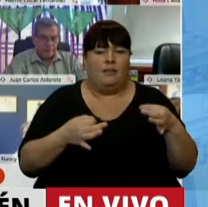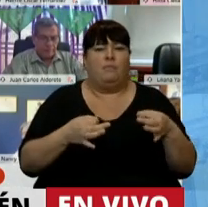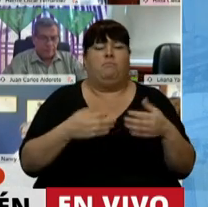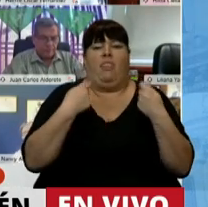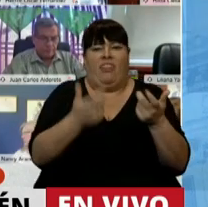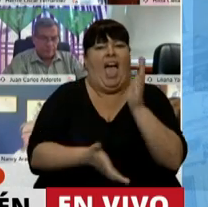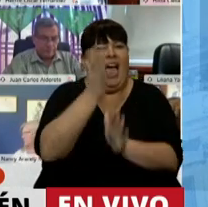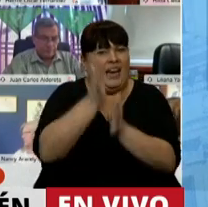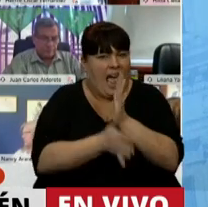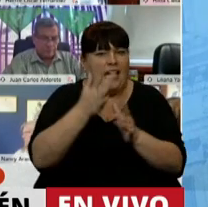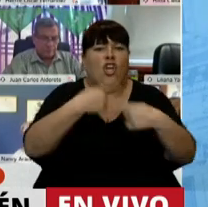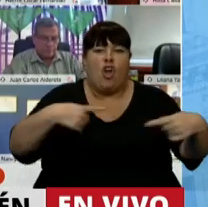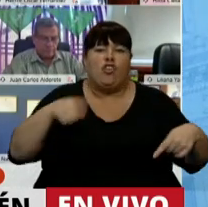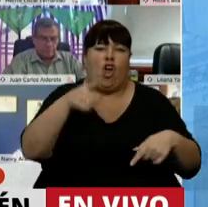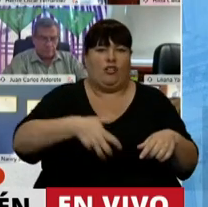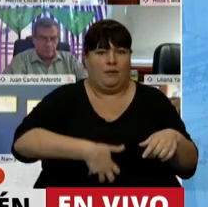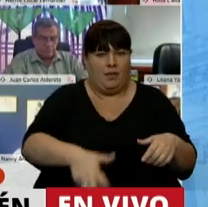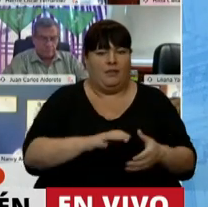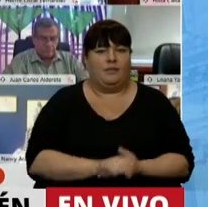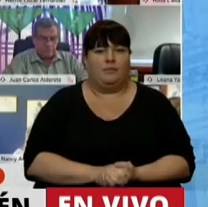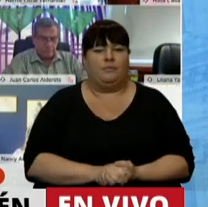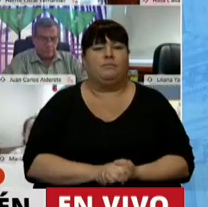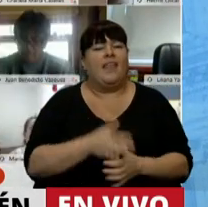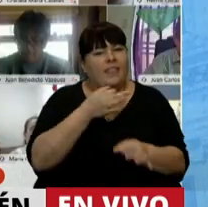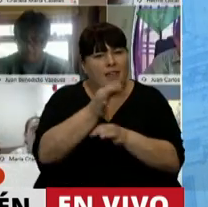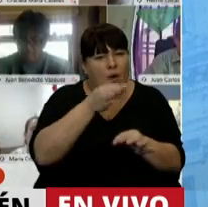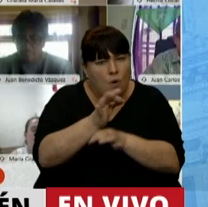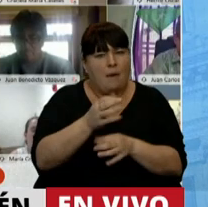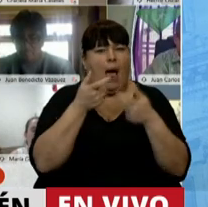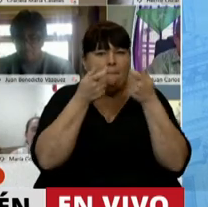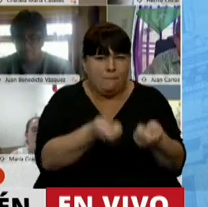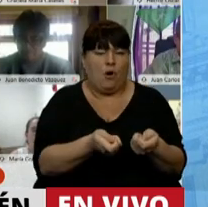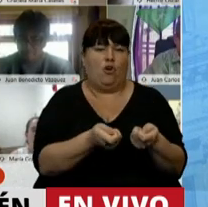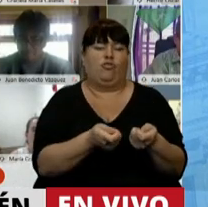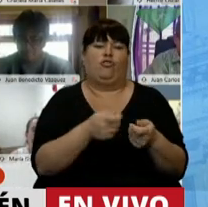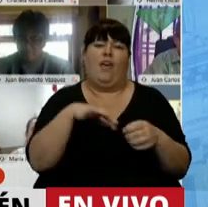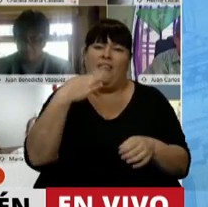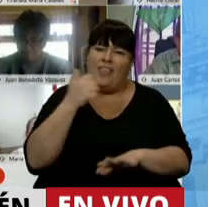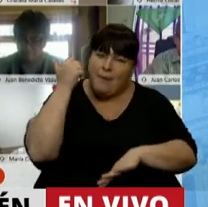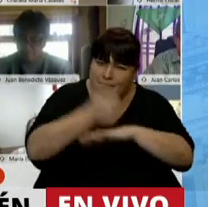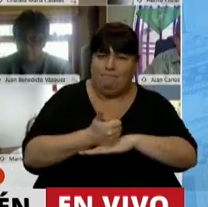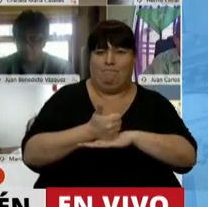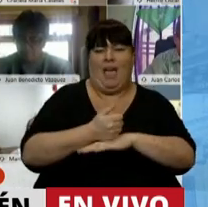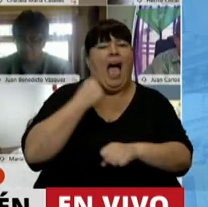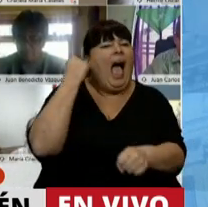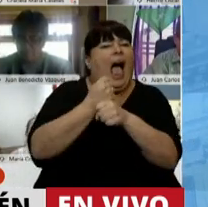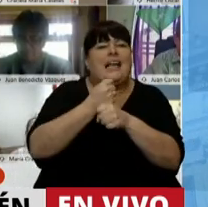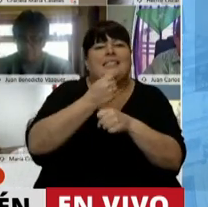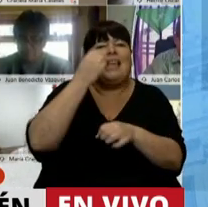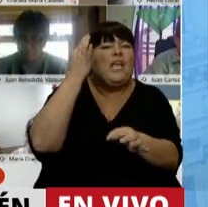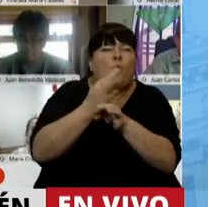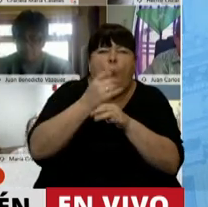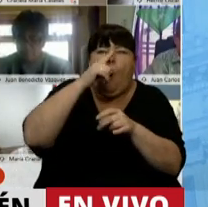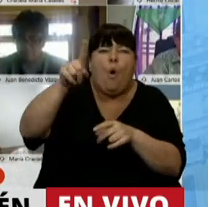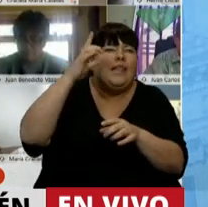disponibilidad gratuita de insumos anticonceptivos. Eduquemos, acompañemos, estemos presentes hasta en la última escuela,